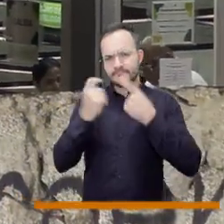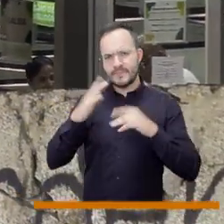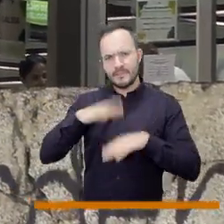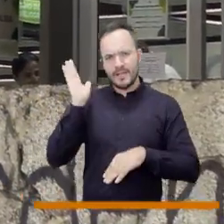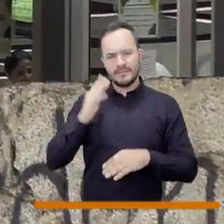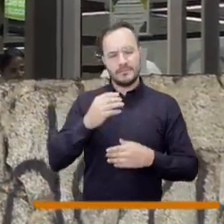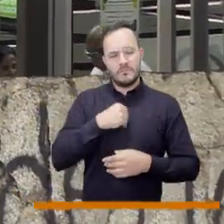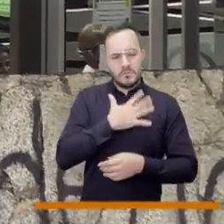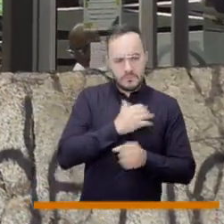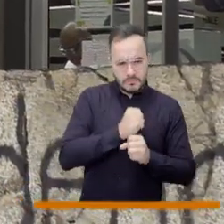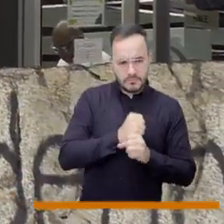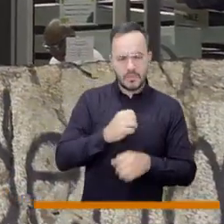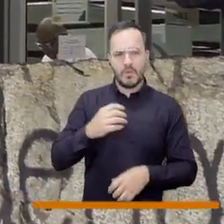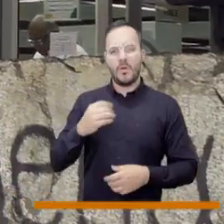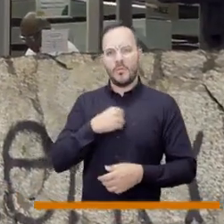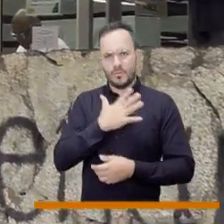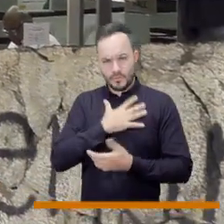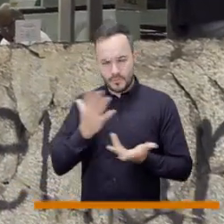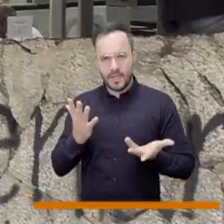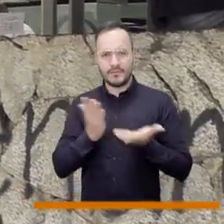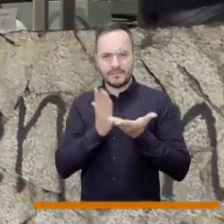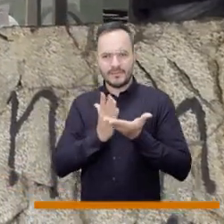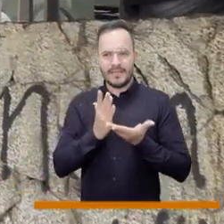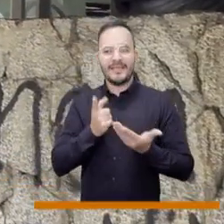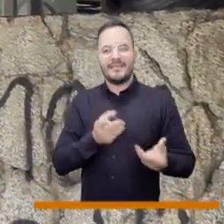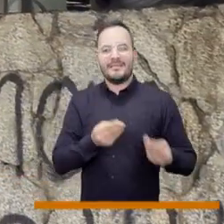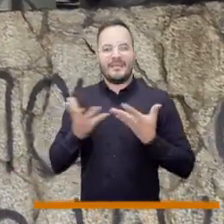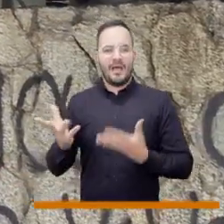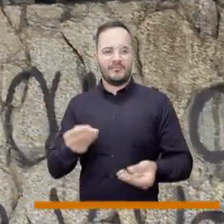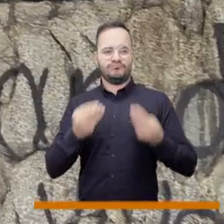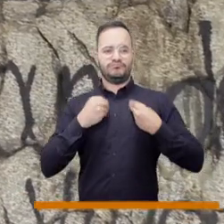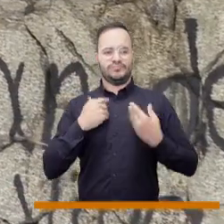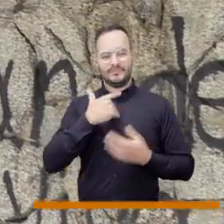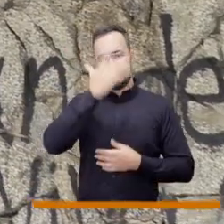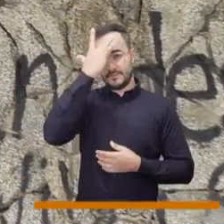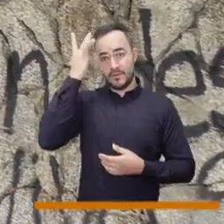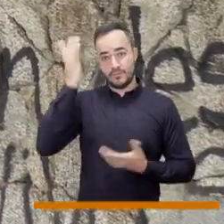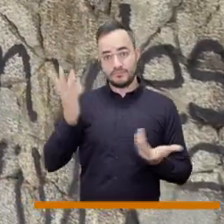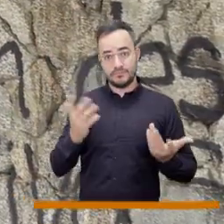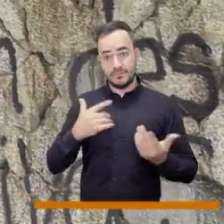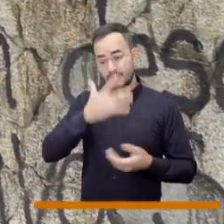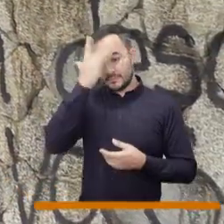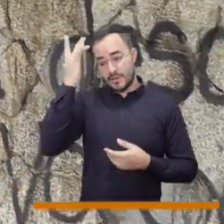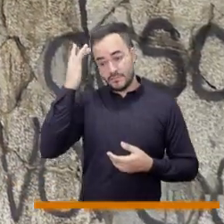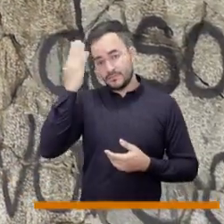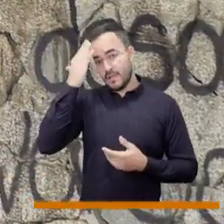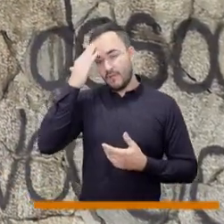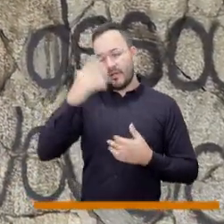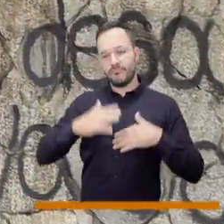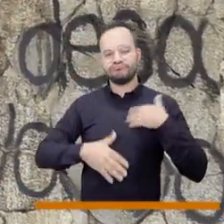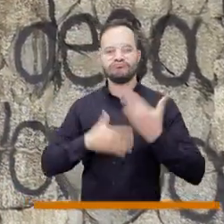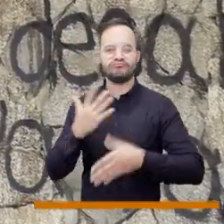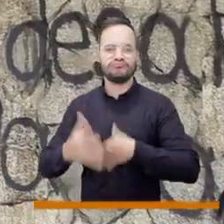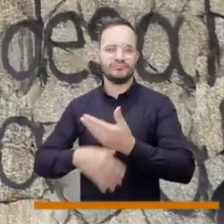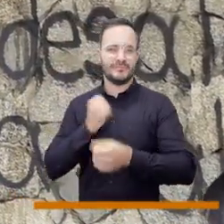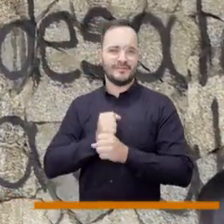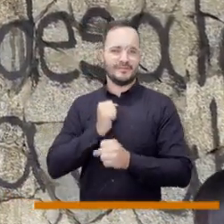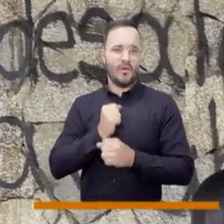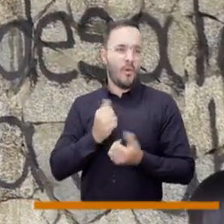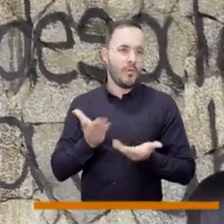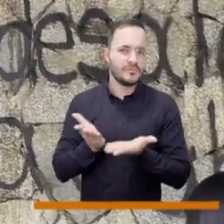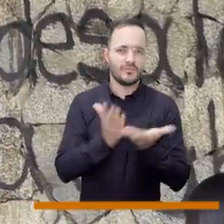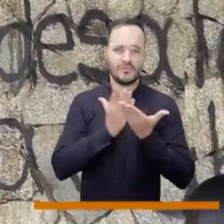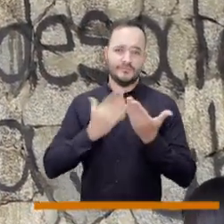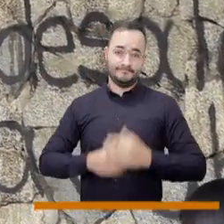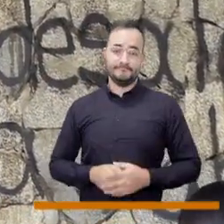también no solamente en educación y en empleo, sino en salud mental para esta población porque, bueno, la salud mental también permite un mejor desempeño